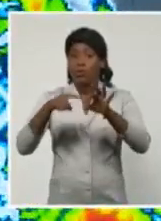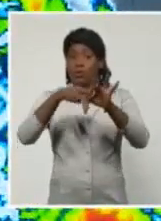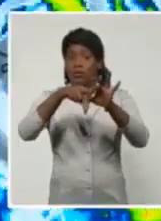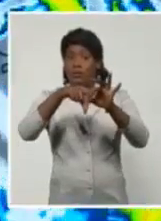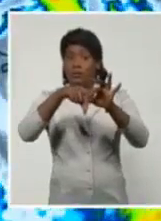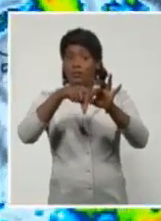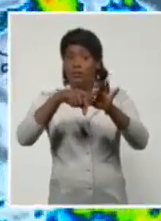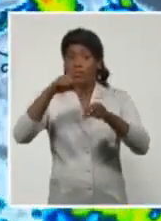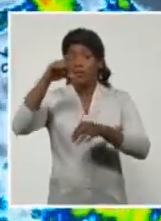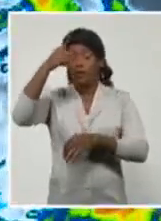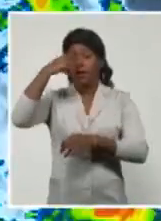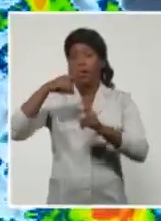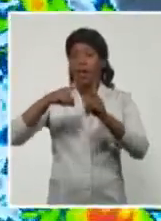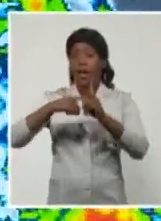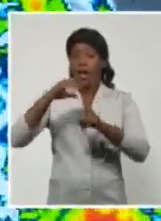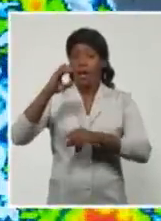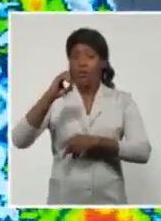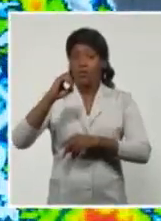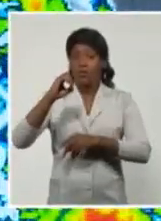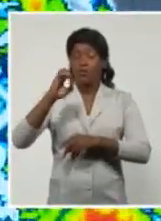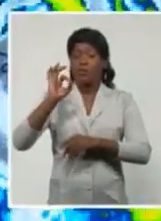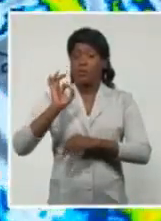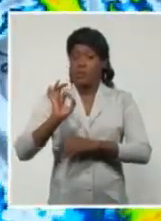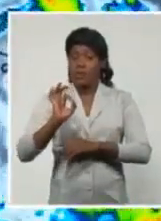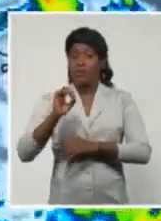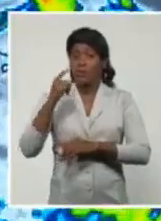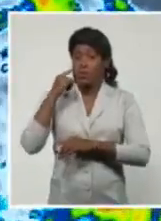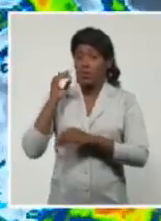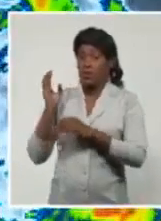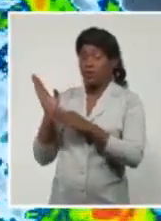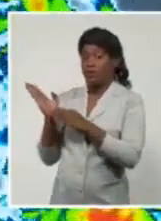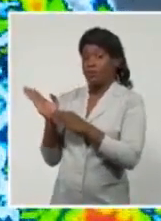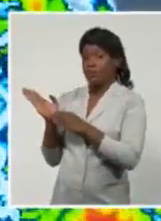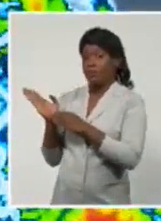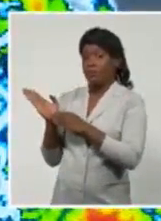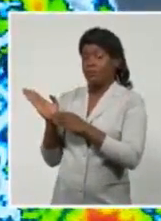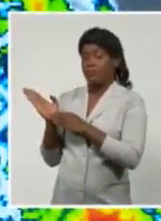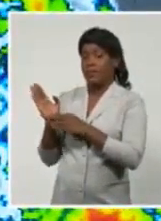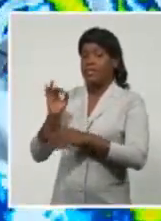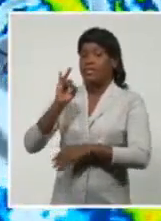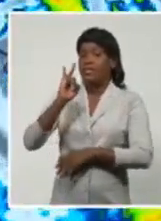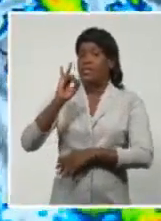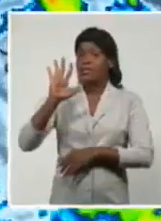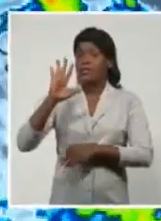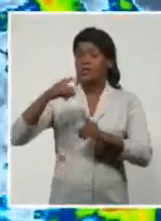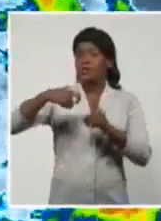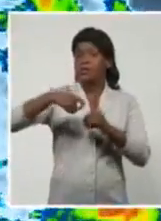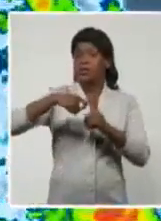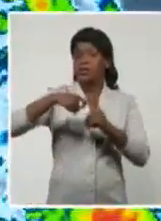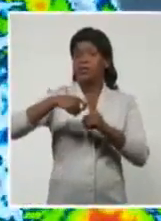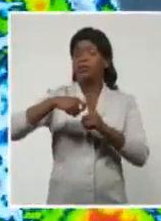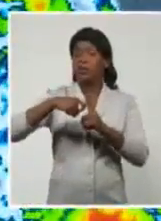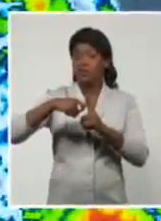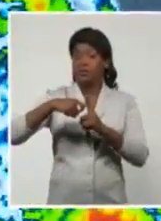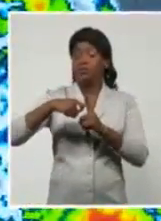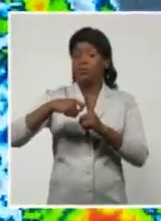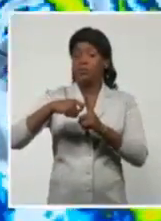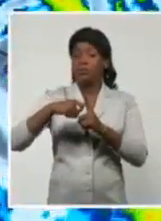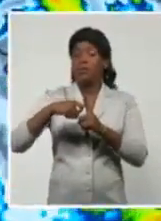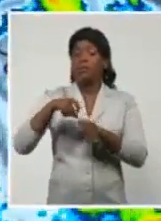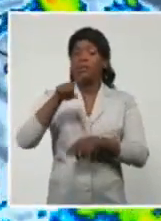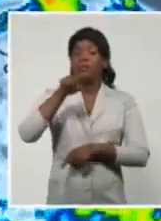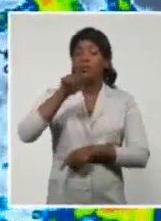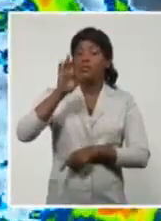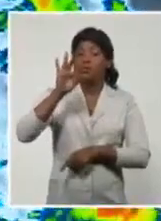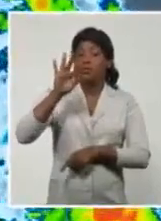a 185